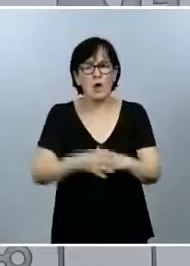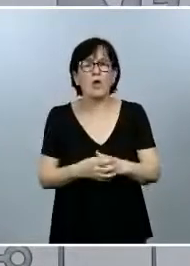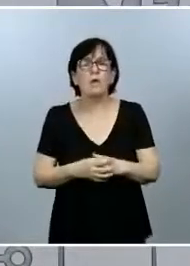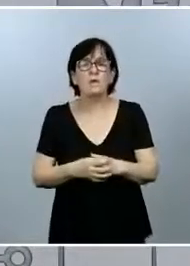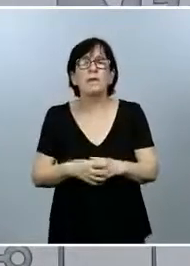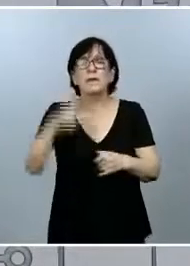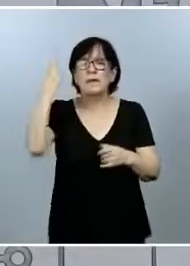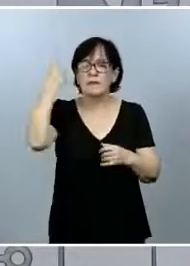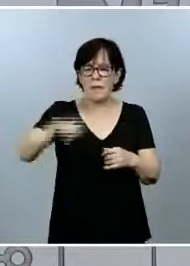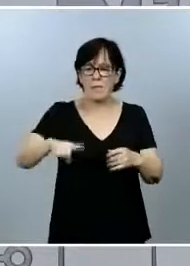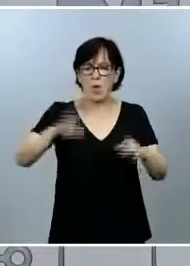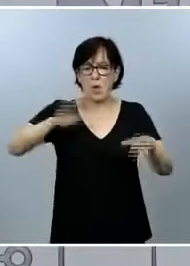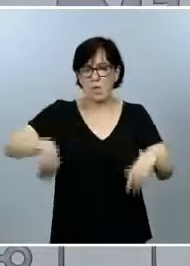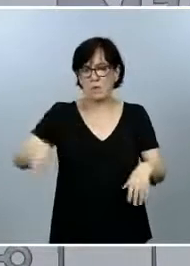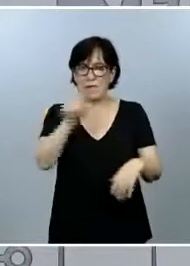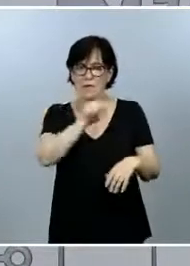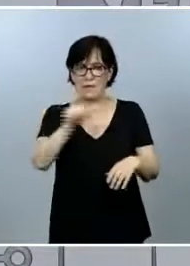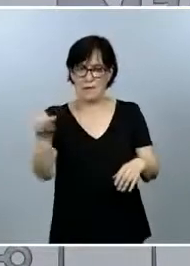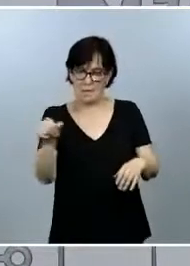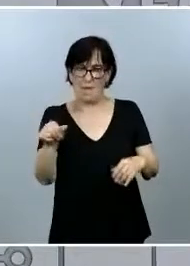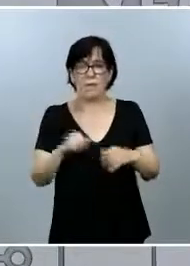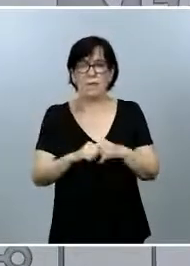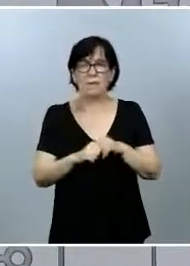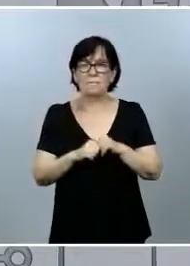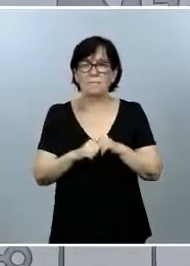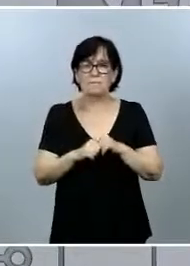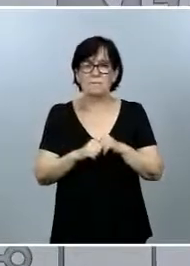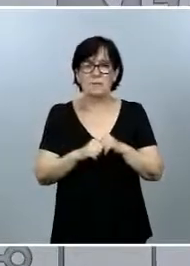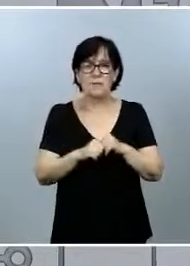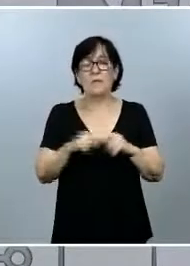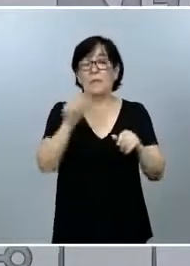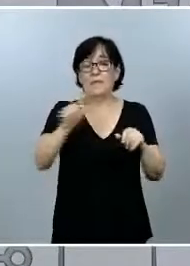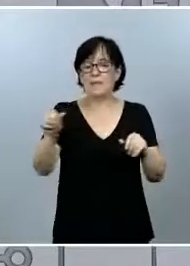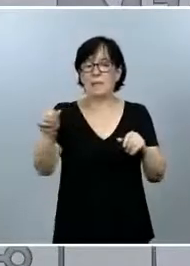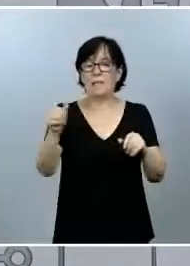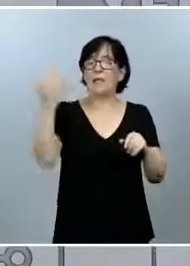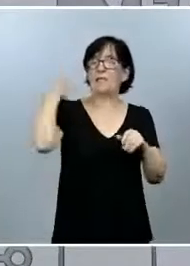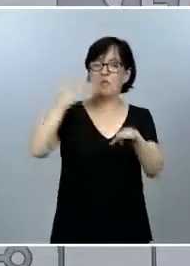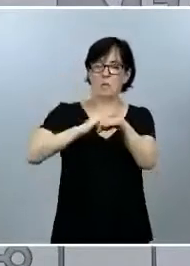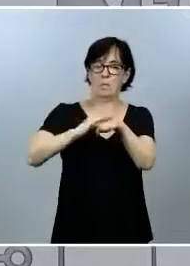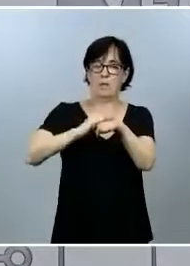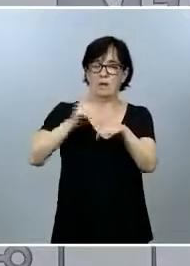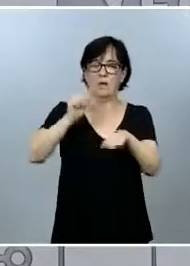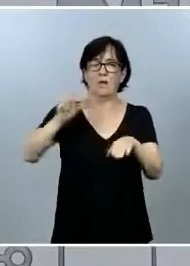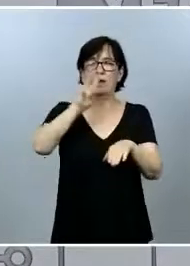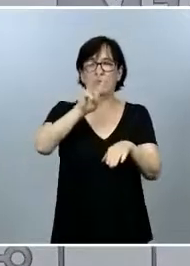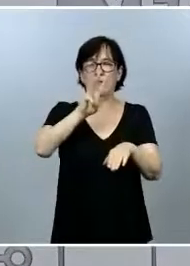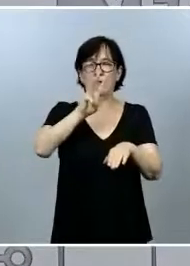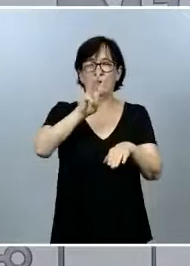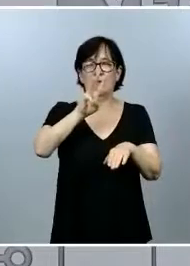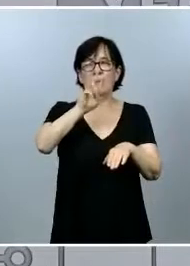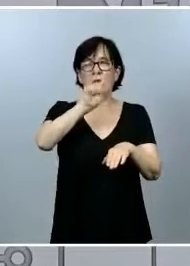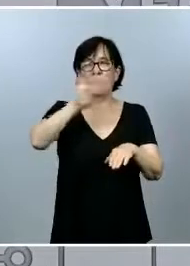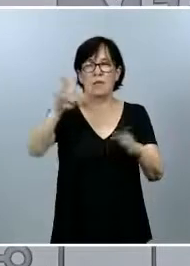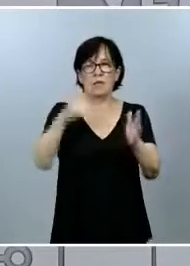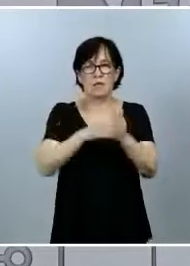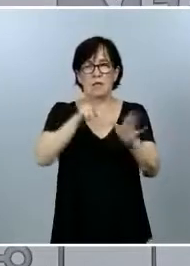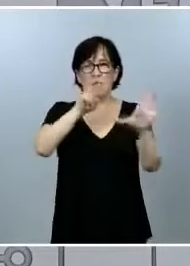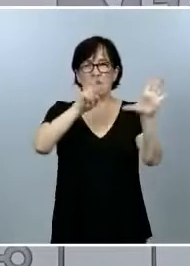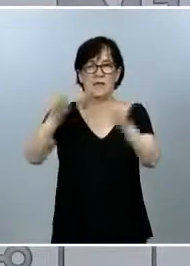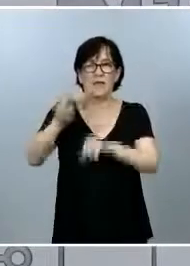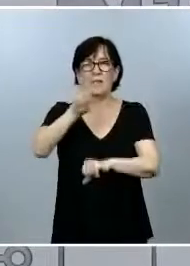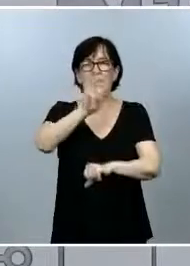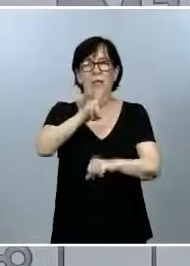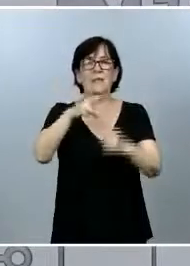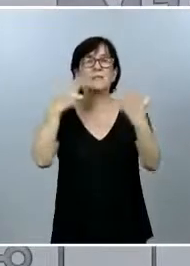sabemos que en esta última semana, en la semana anterior, perdón, se hicieron 314.737